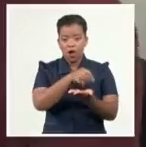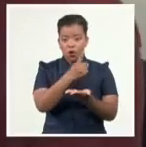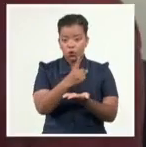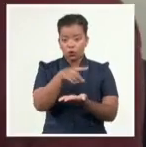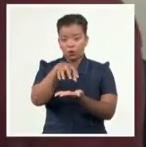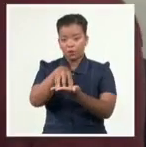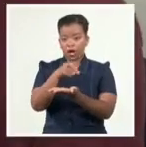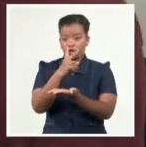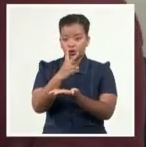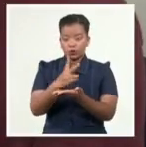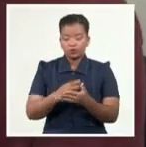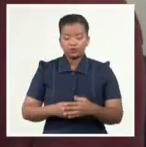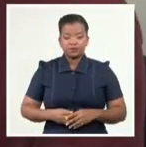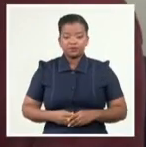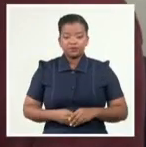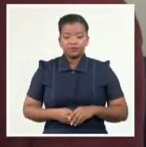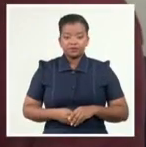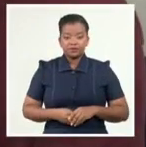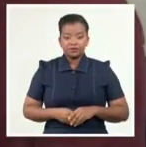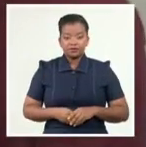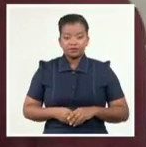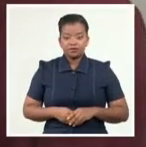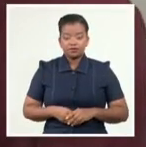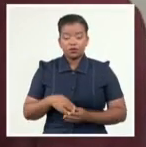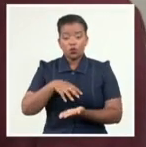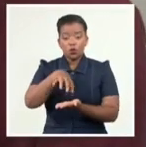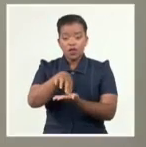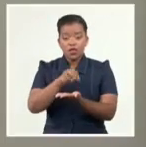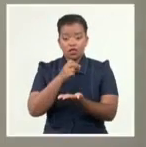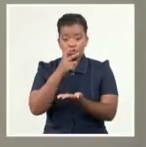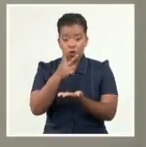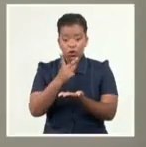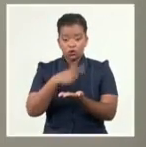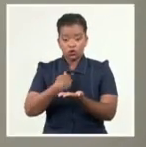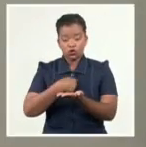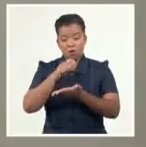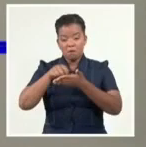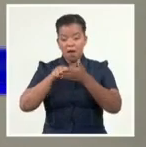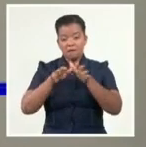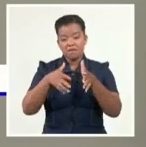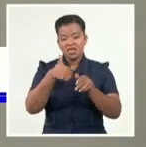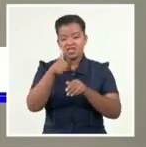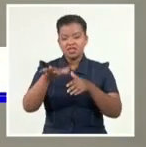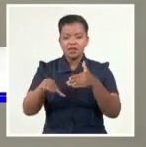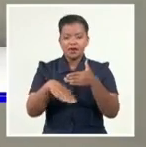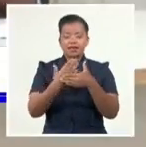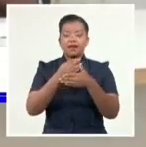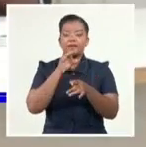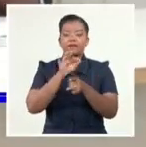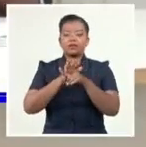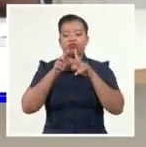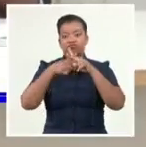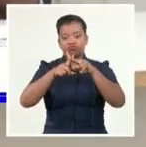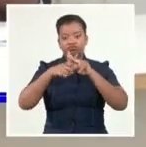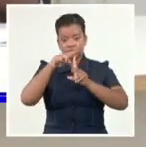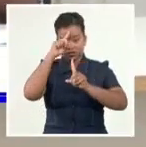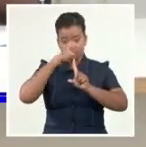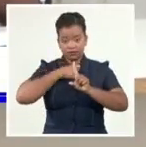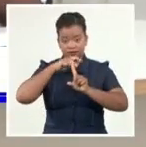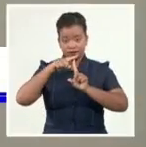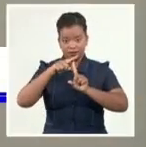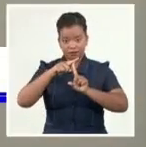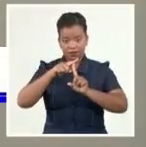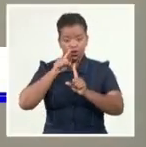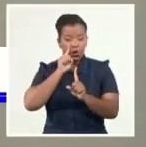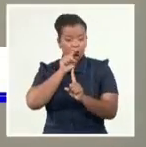2. La unidad número 2, la primera propuesta de realizar una intervención de 10 días en el mes de septiembre, que nos permita como